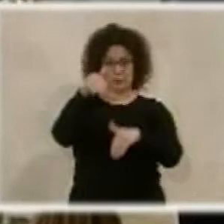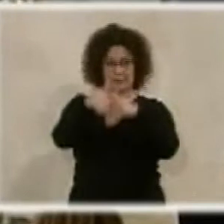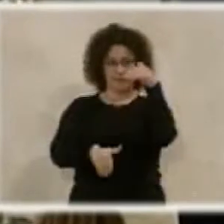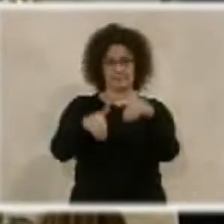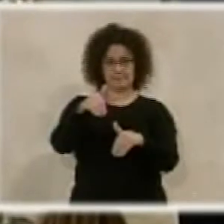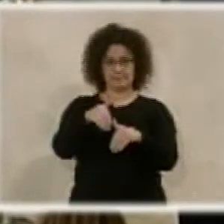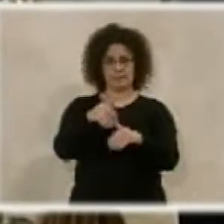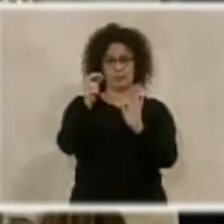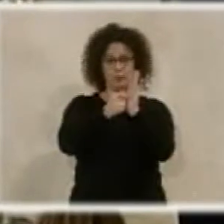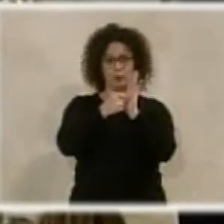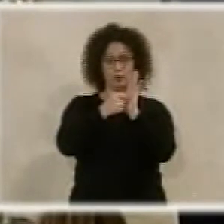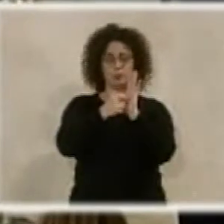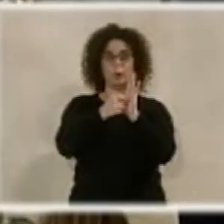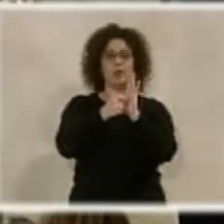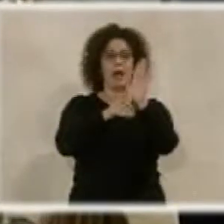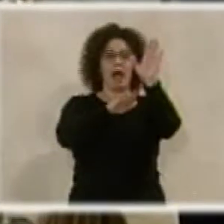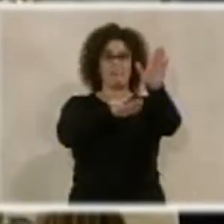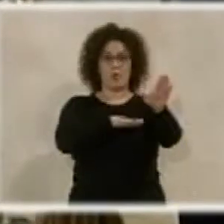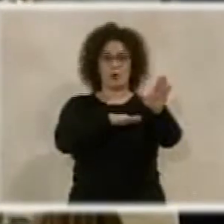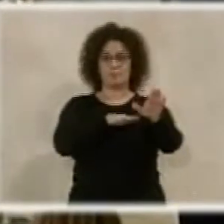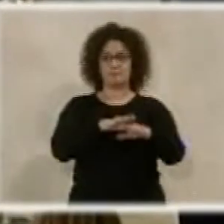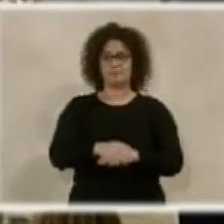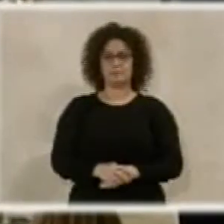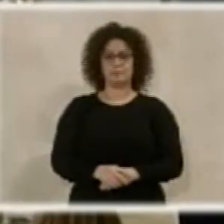punto. Voto a favor del punto.